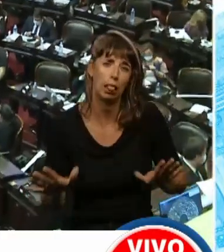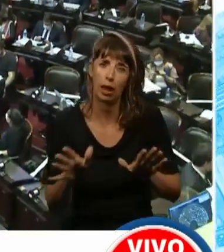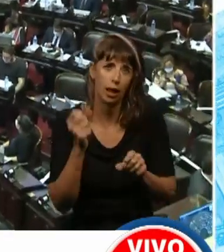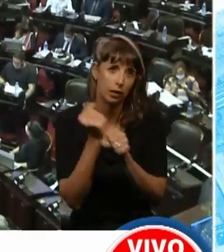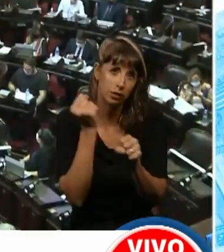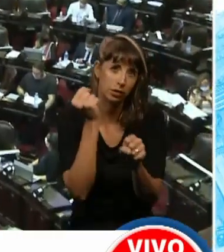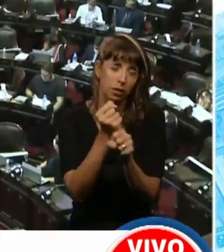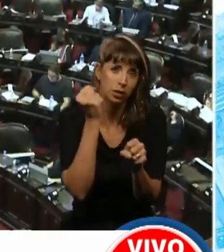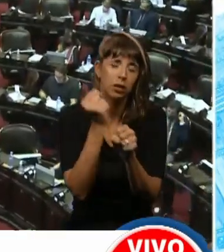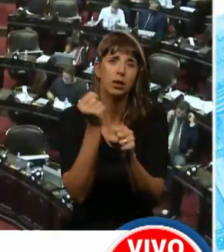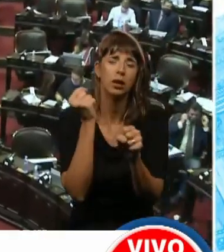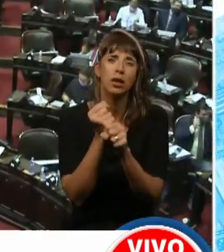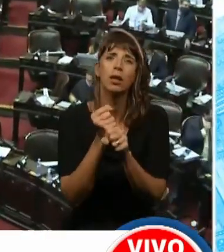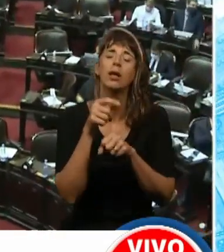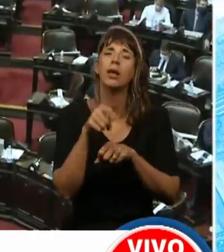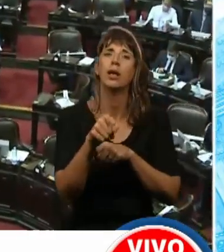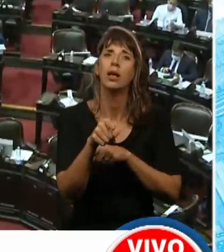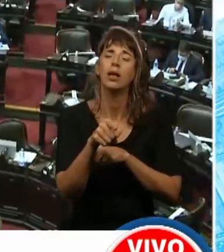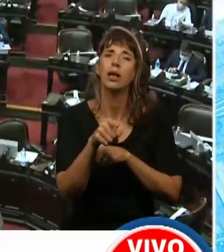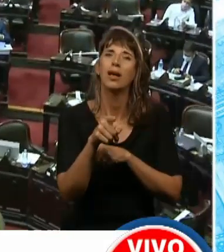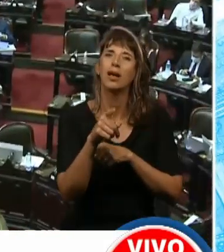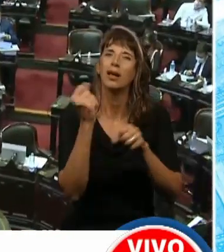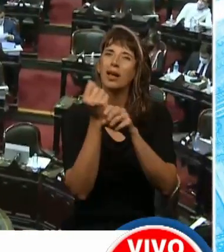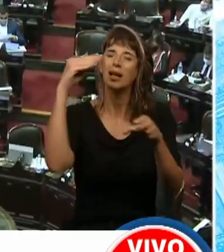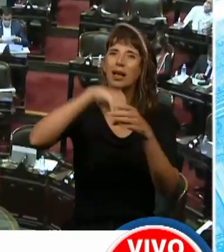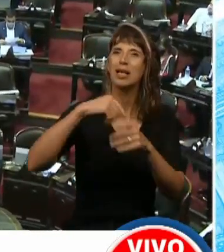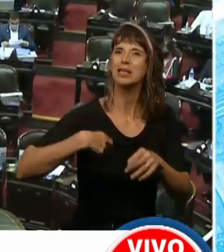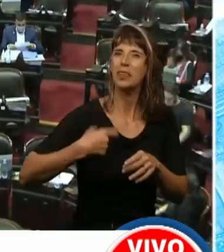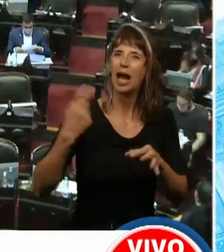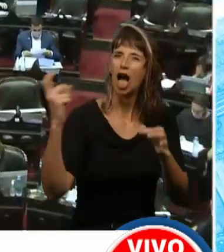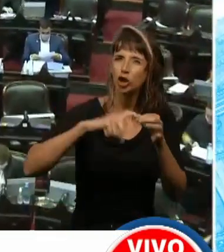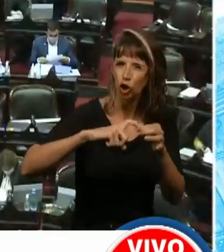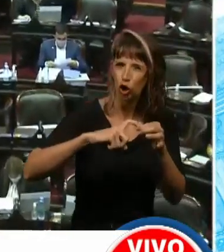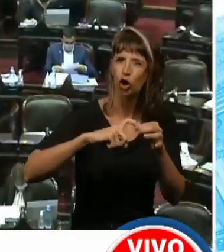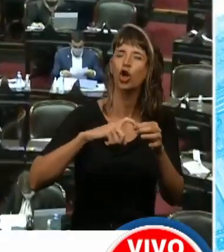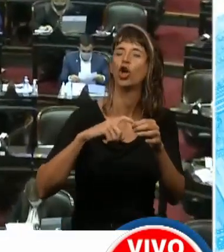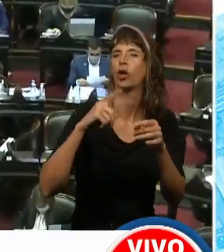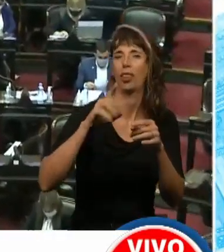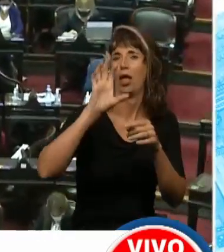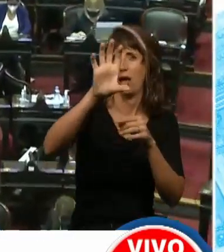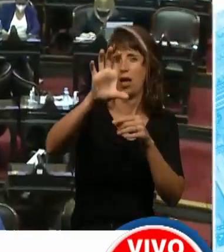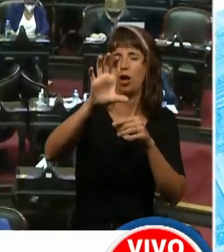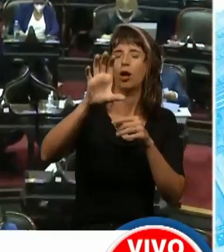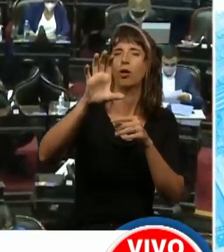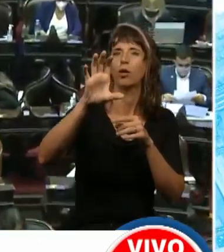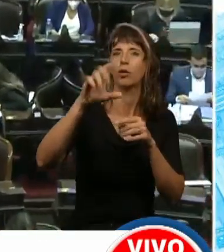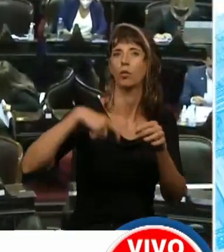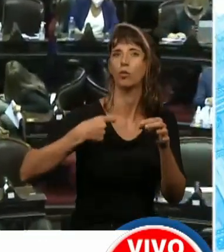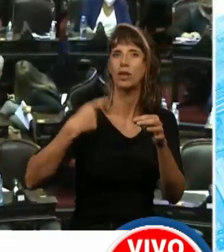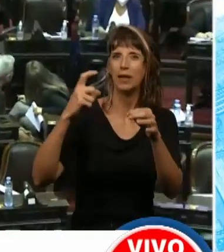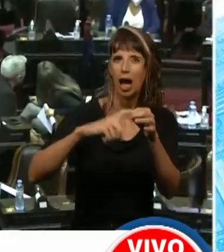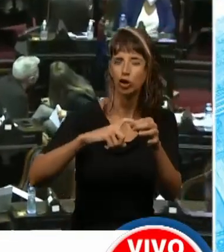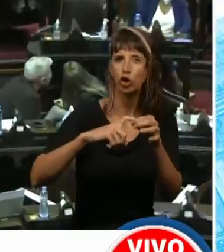era el dirigente de un sindicato industrial del interior del país, de un gremio que